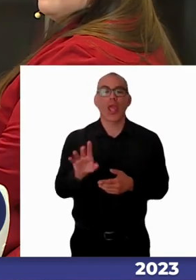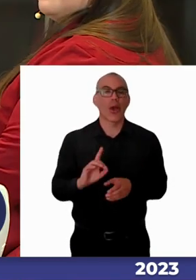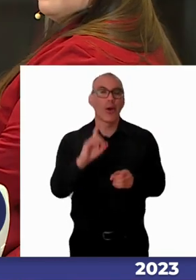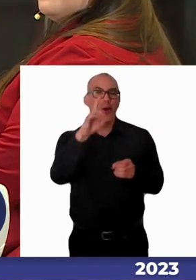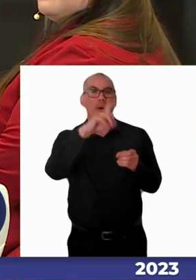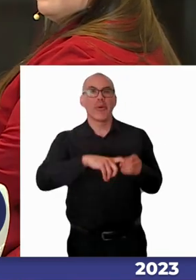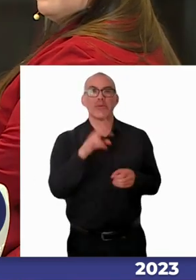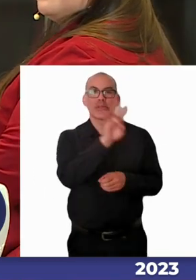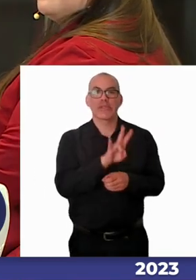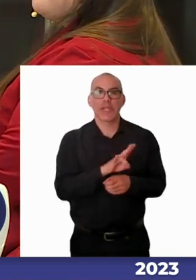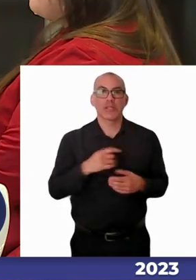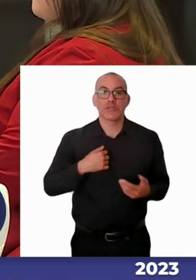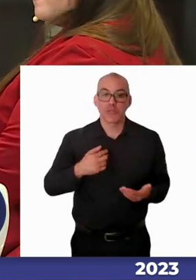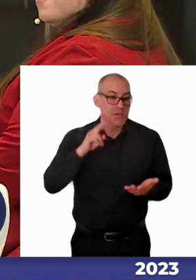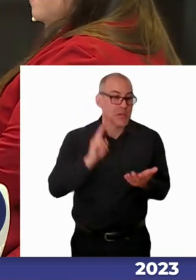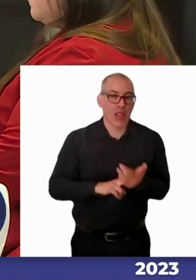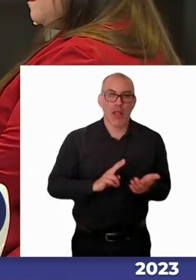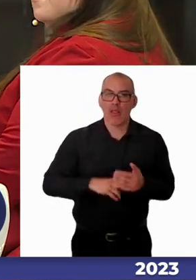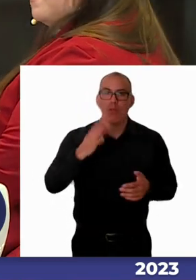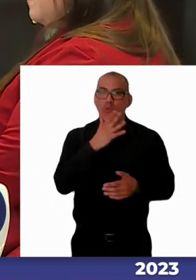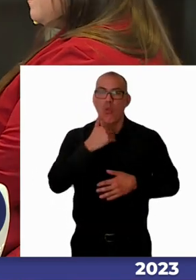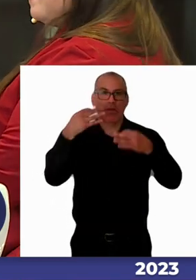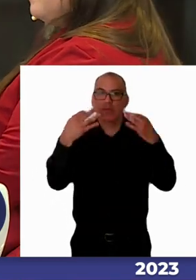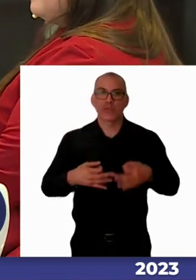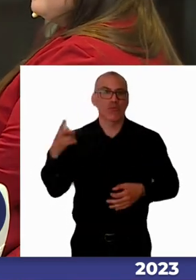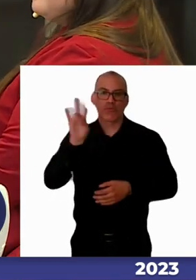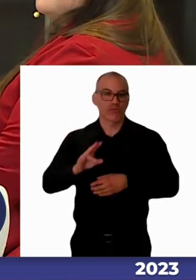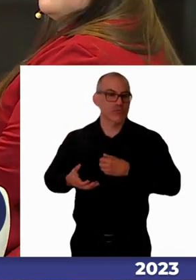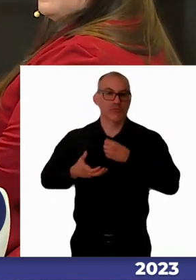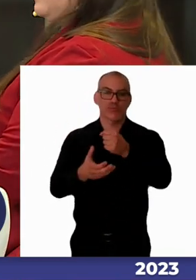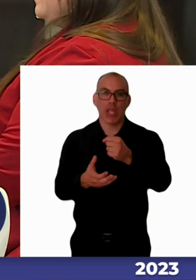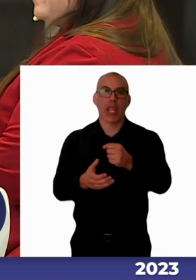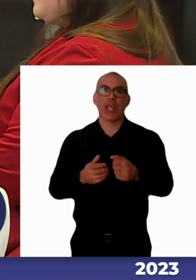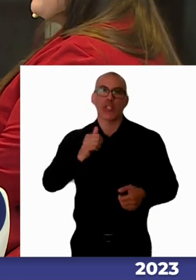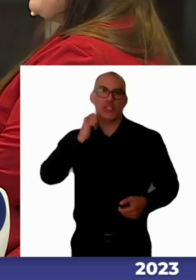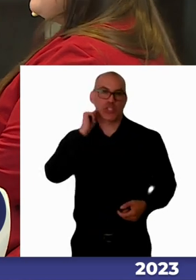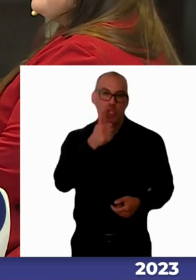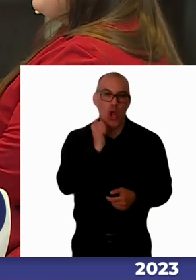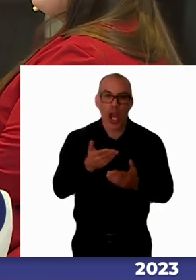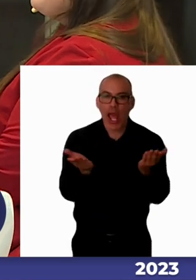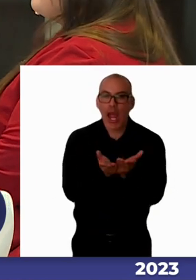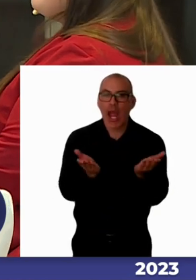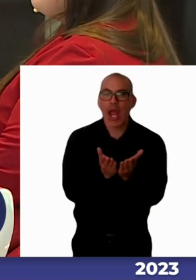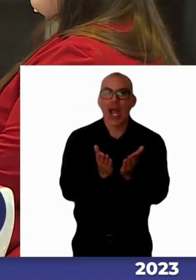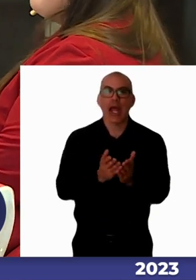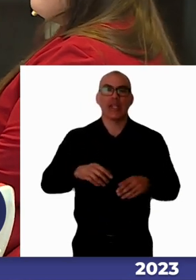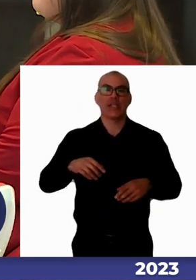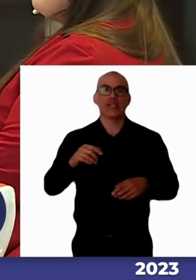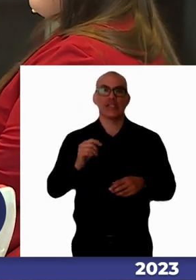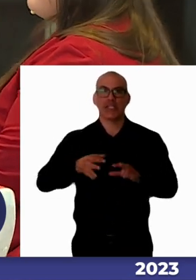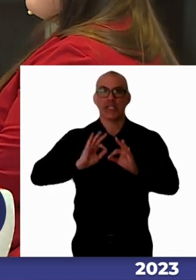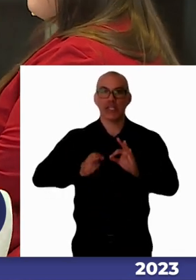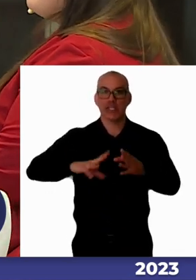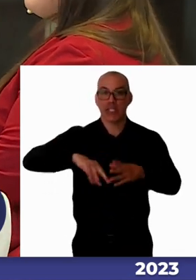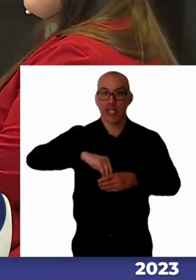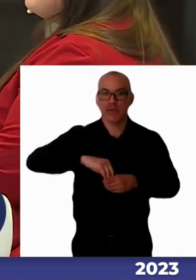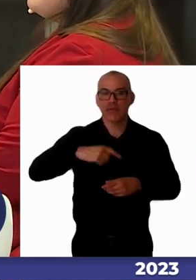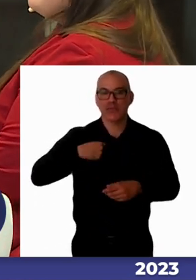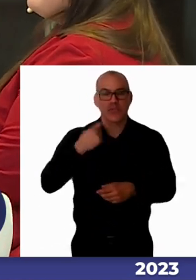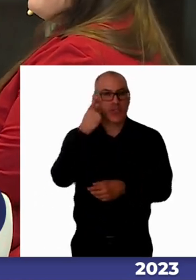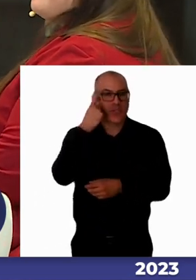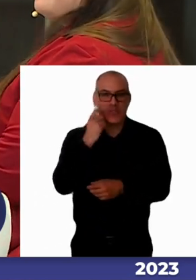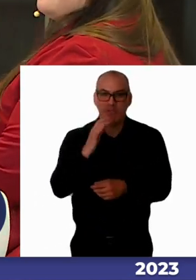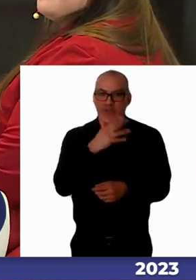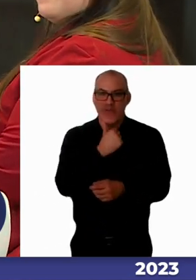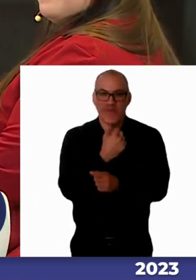para que esté en todas sus clases con intérprete yo creo que no ya no aquí Kimberly me lo sopla entonces creo que por una